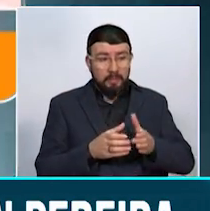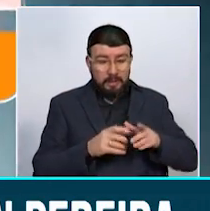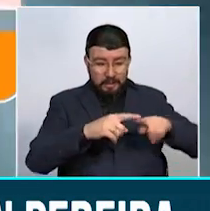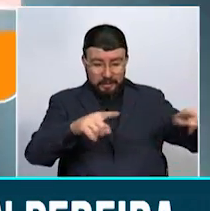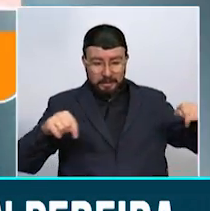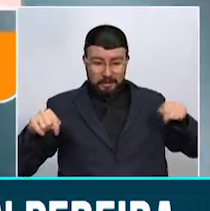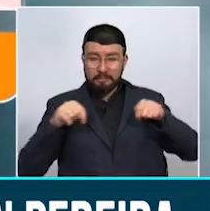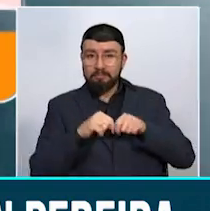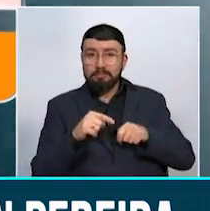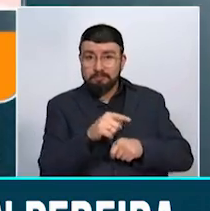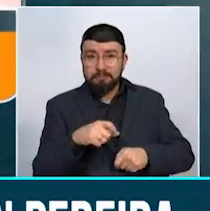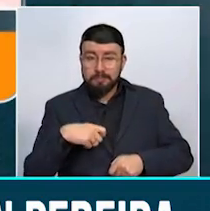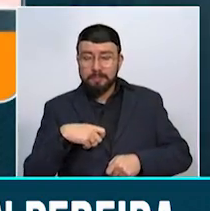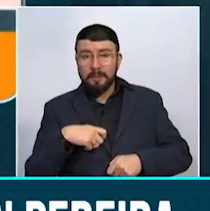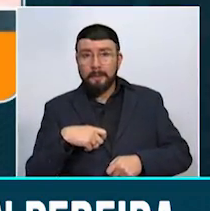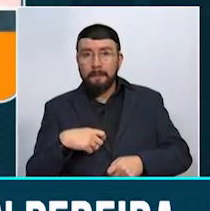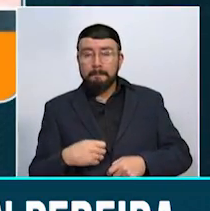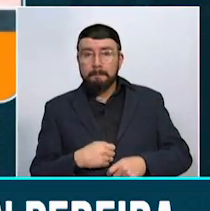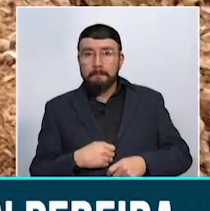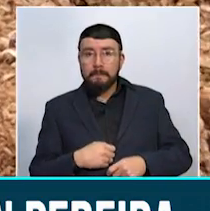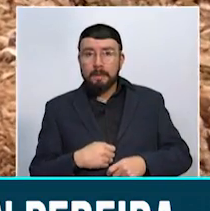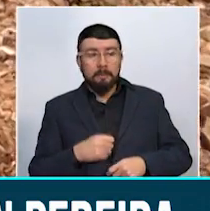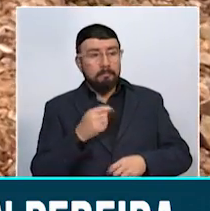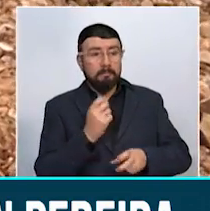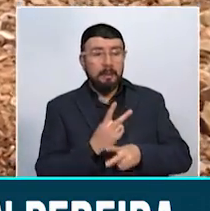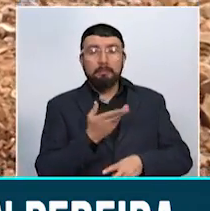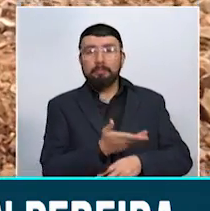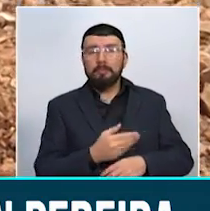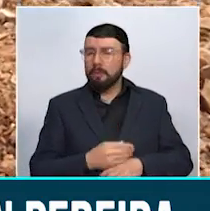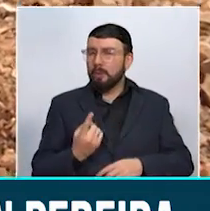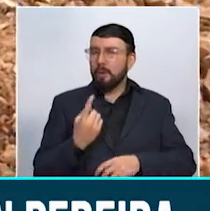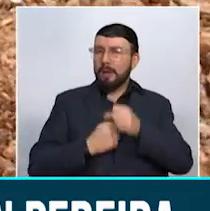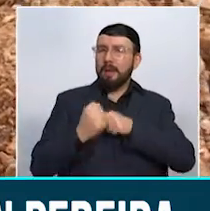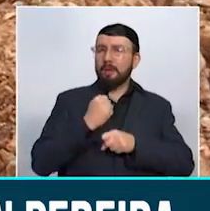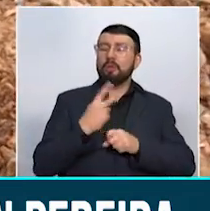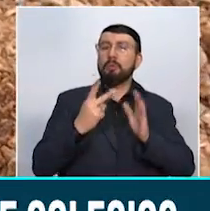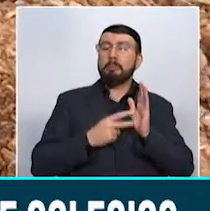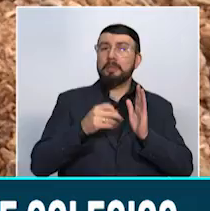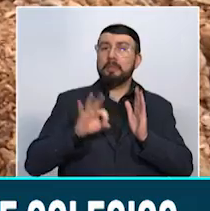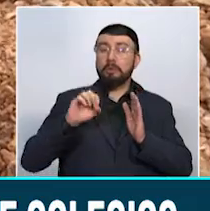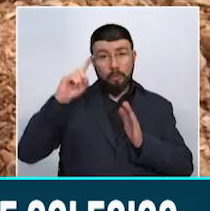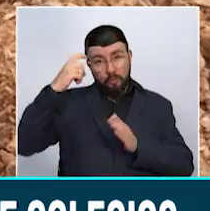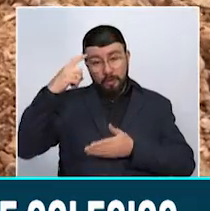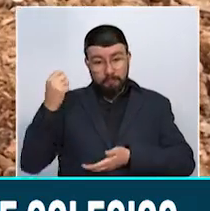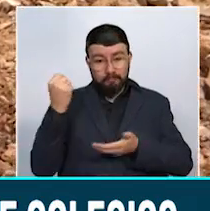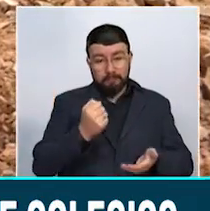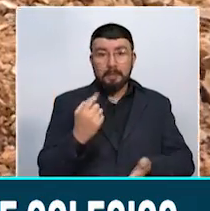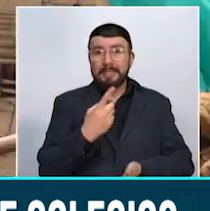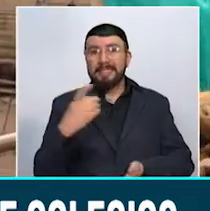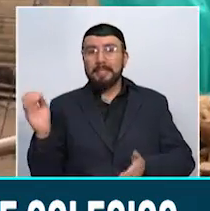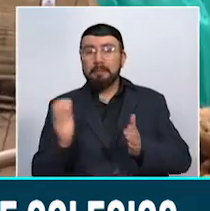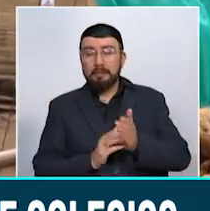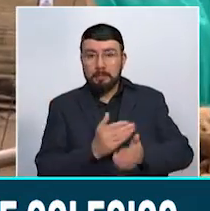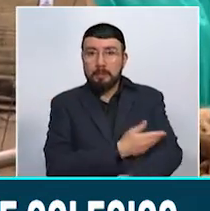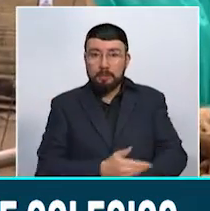de alto riesgo. Solo en 2018 la gobernación invirtió más de 100 mil millones para renovar